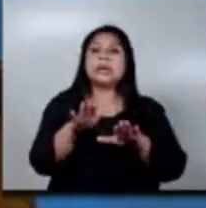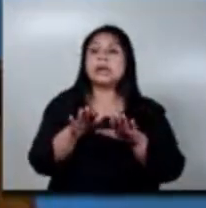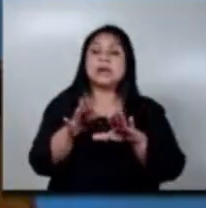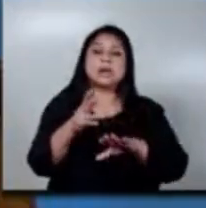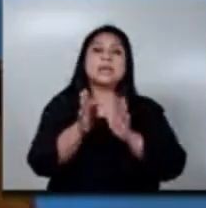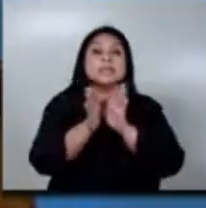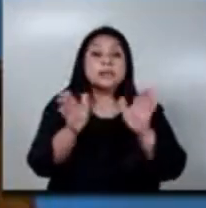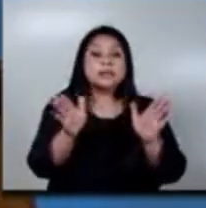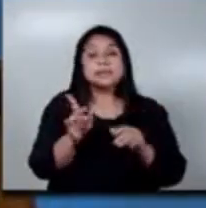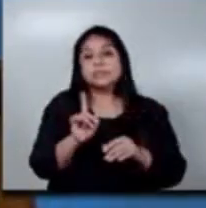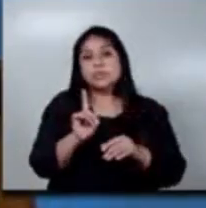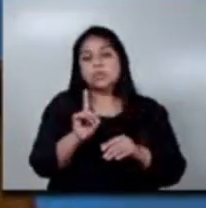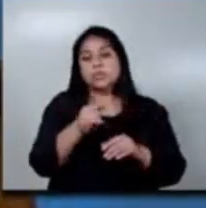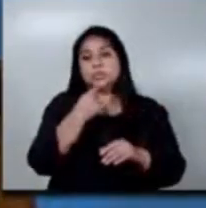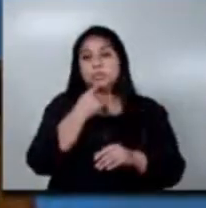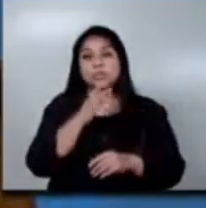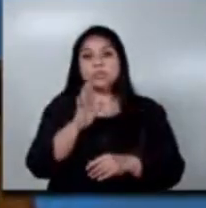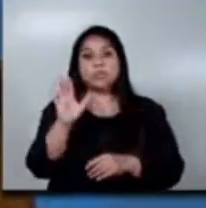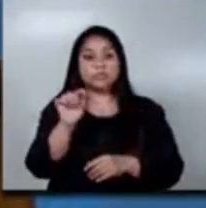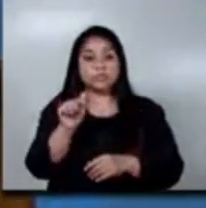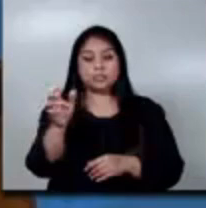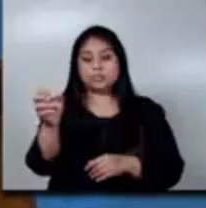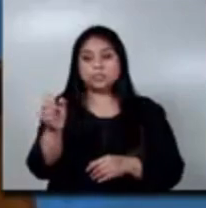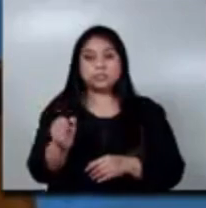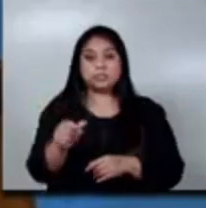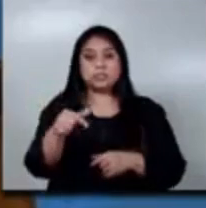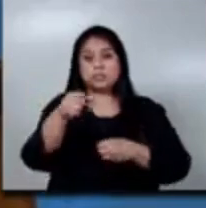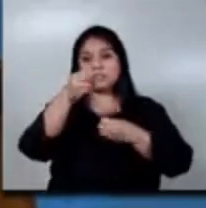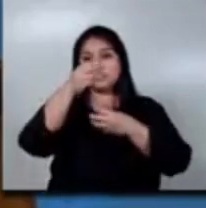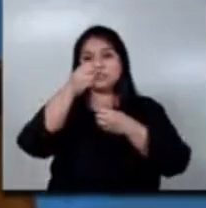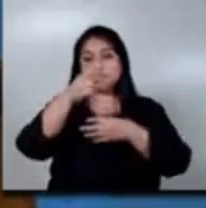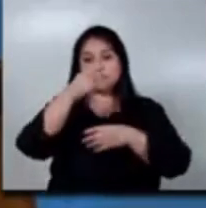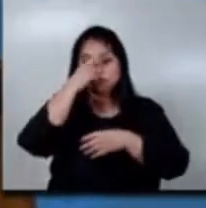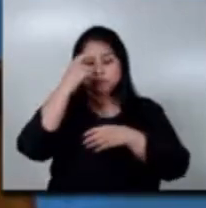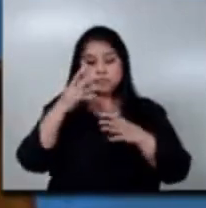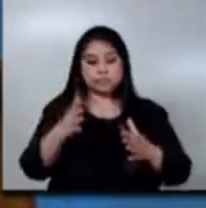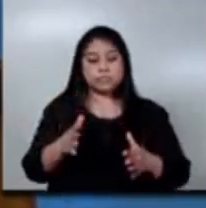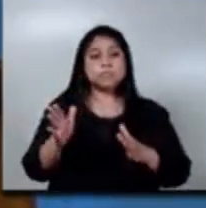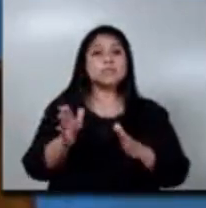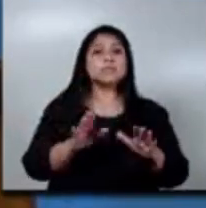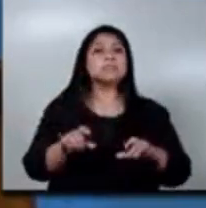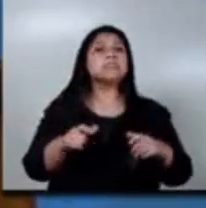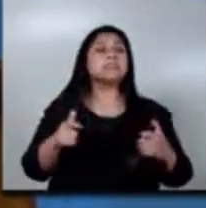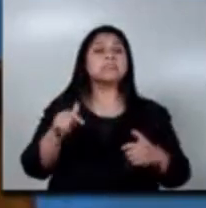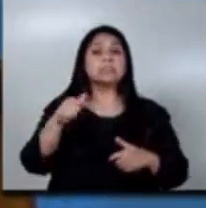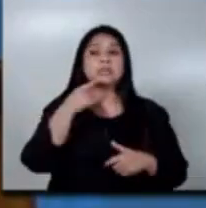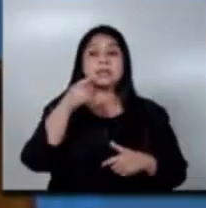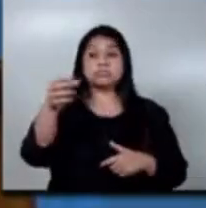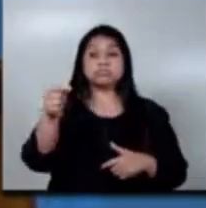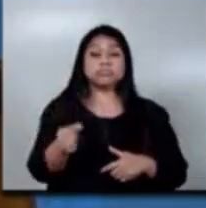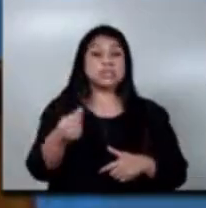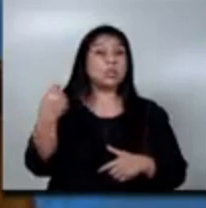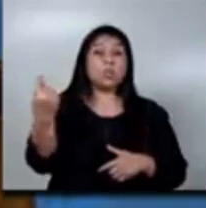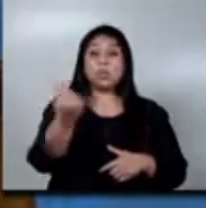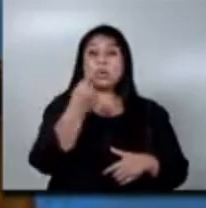sino únicamente del cumplimiento de esta obligatoriedad del informe del empleador, en la cual están obligadas todas las empresas,